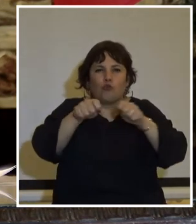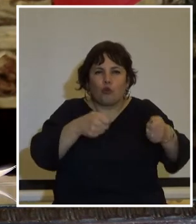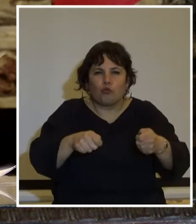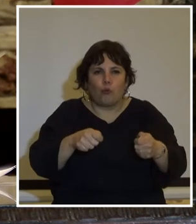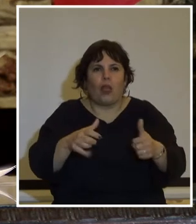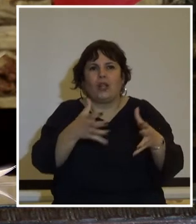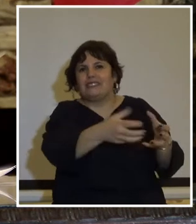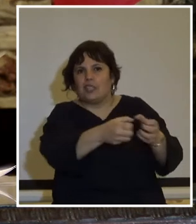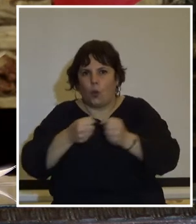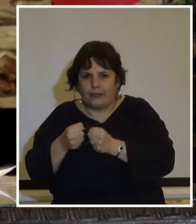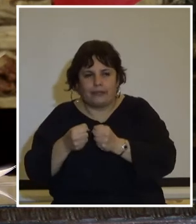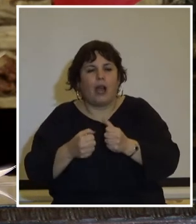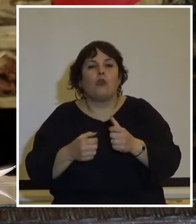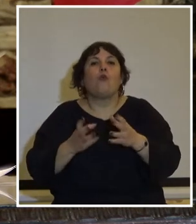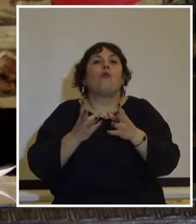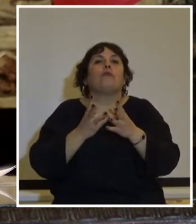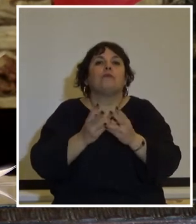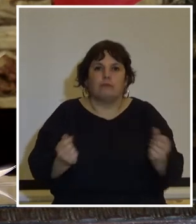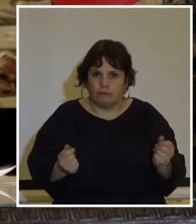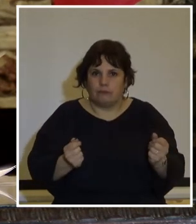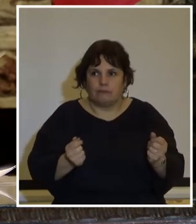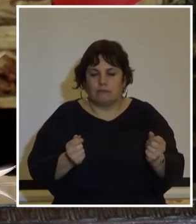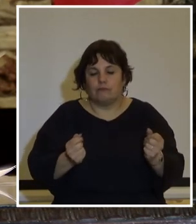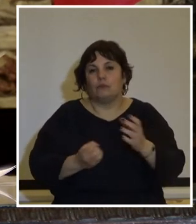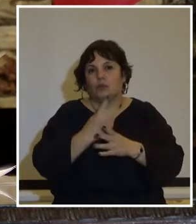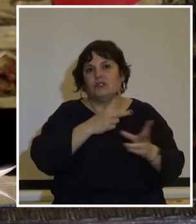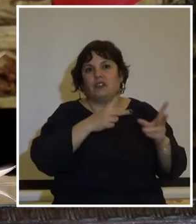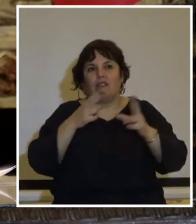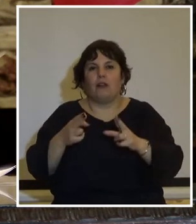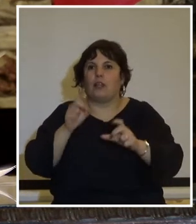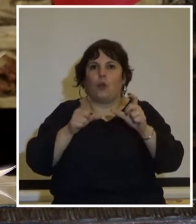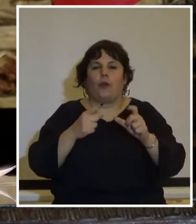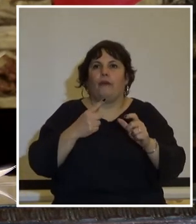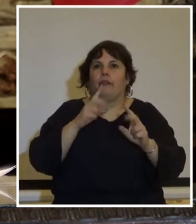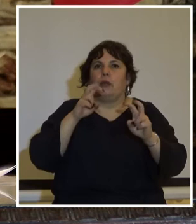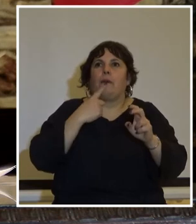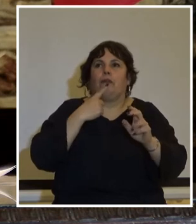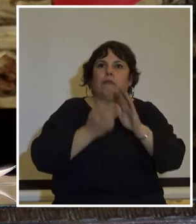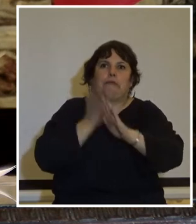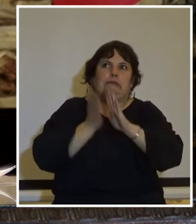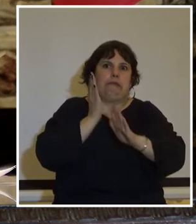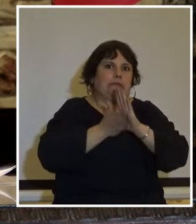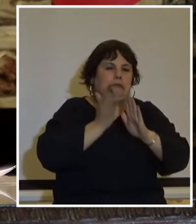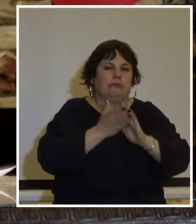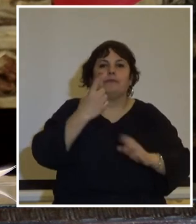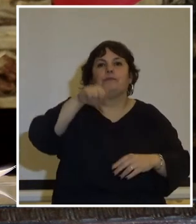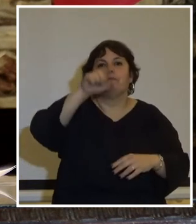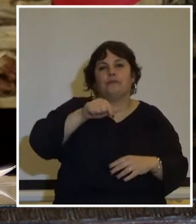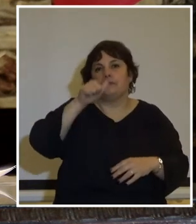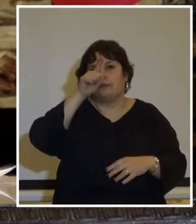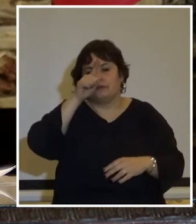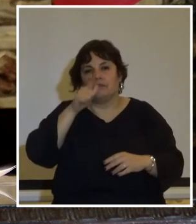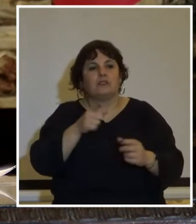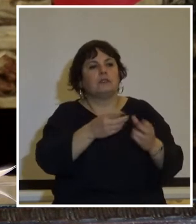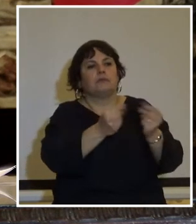secuestrados desaparecidos y una nueva fase el exilio político el primero de julio fue disuelta la